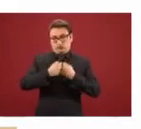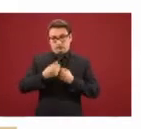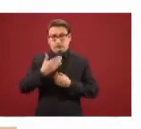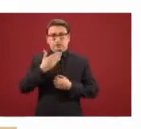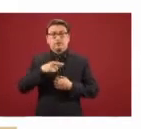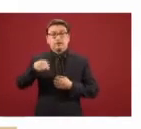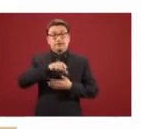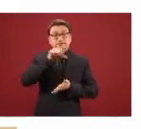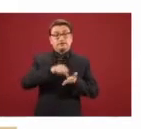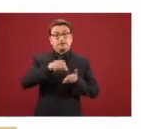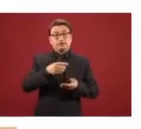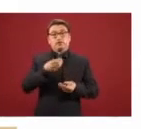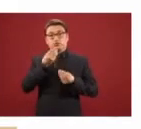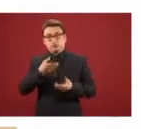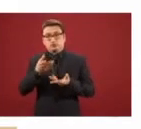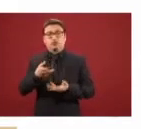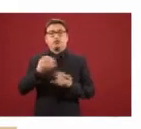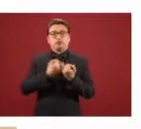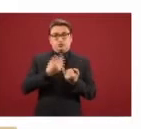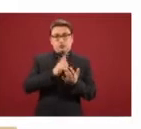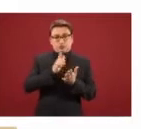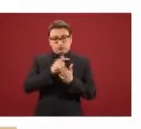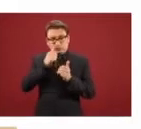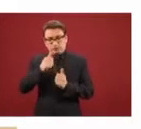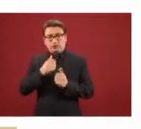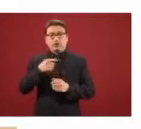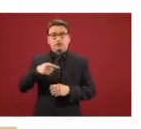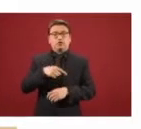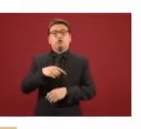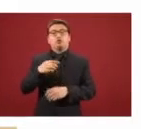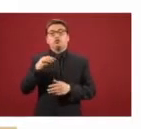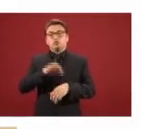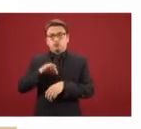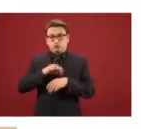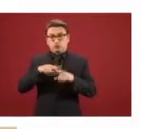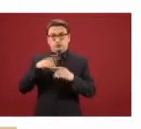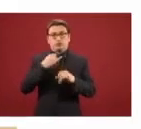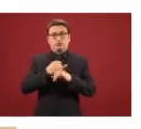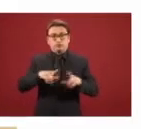alimentos, atención médica, atención a grupos vulnerables y acceso a bibliotecas digitales.